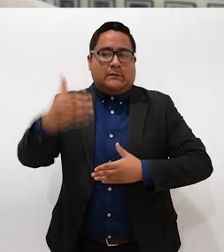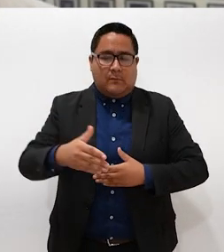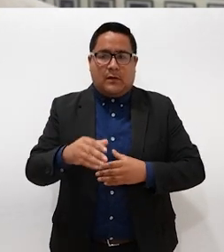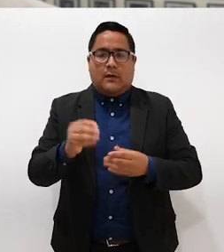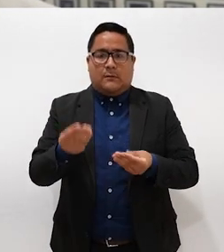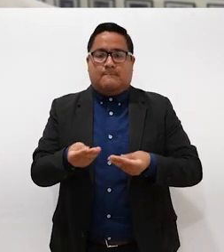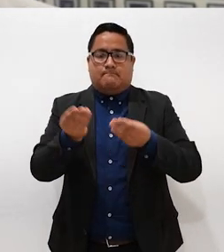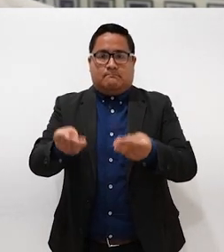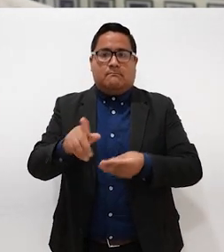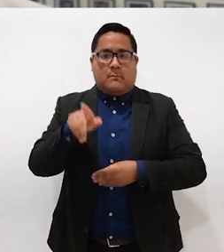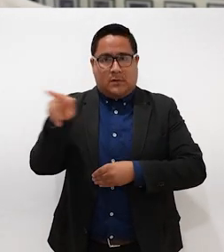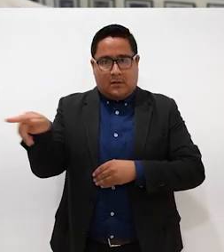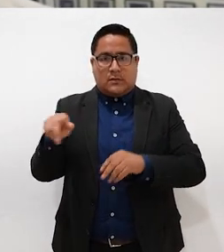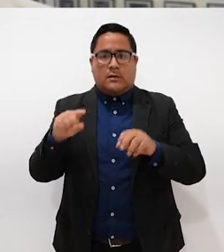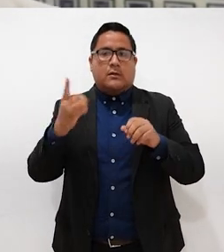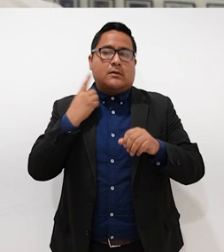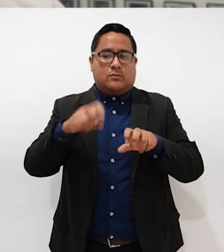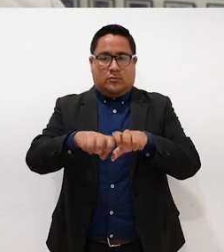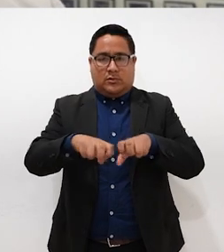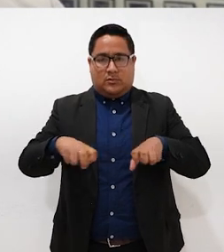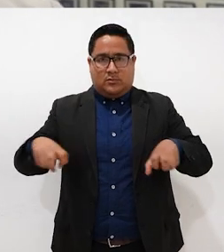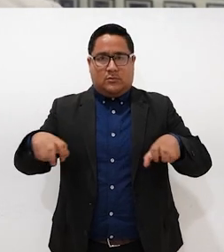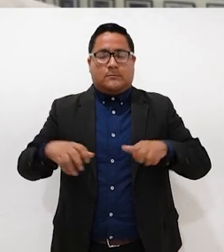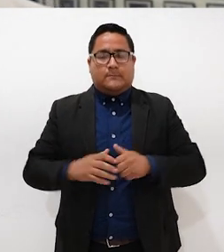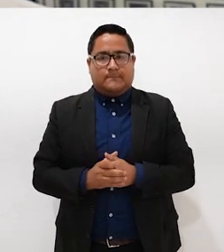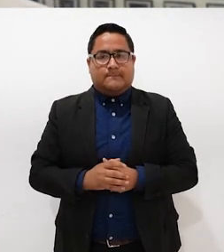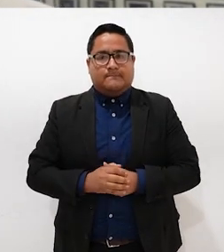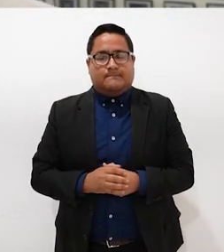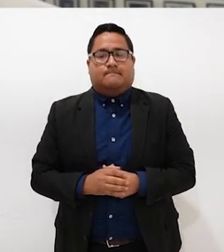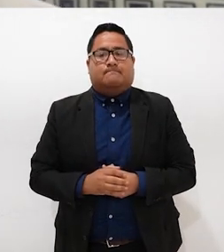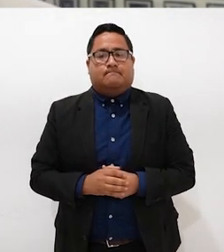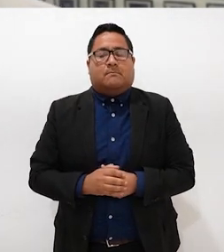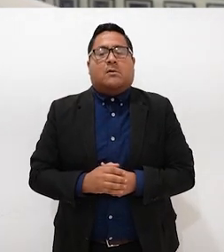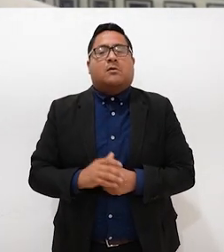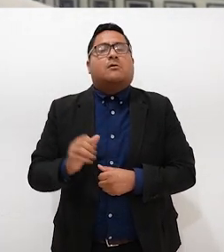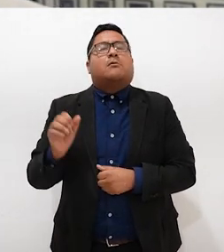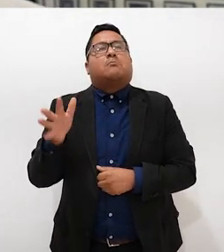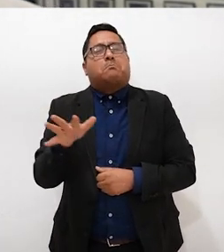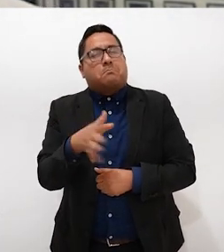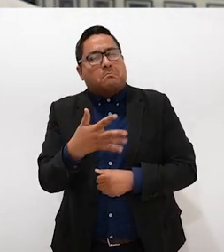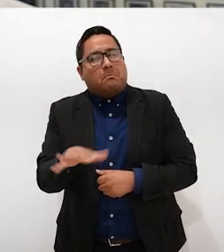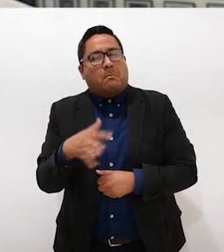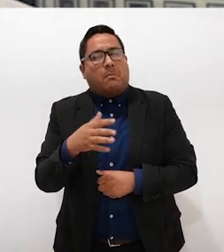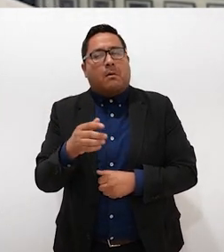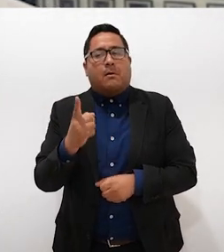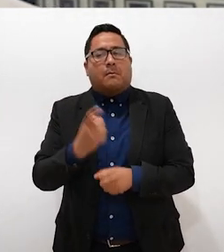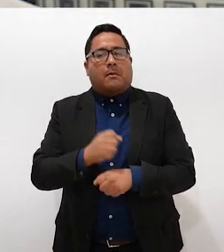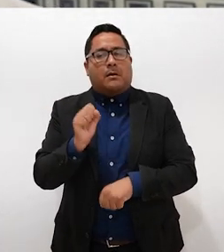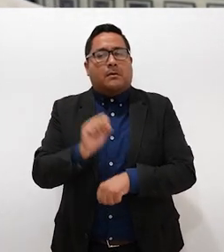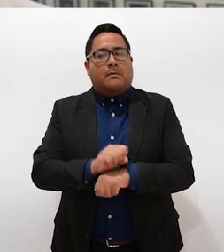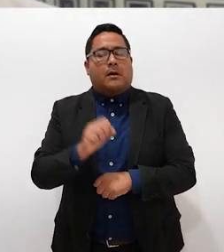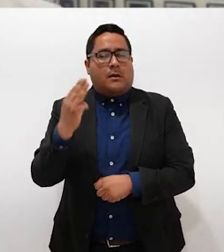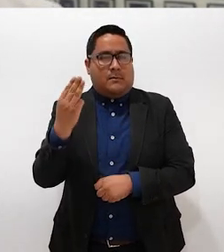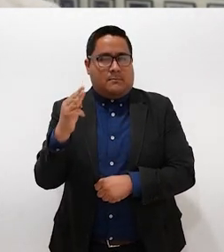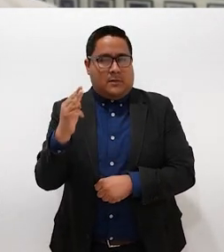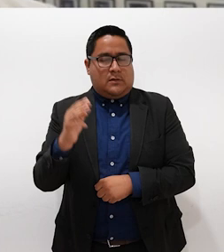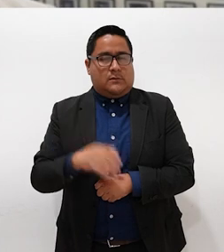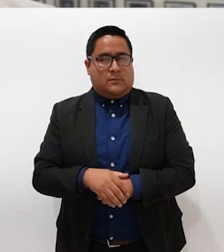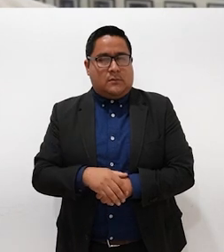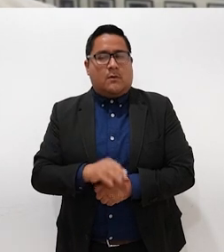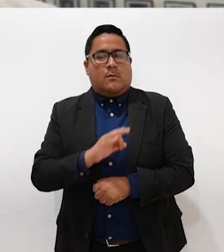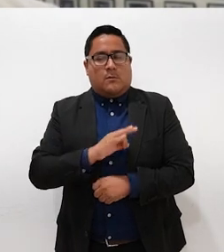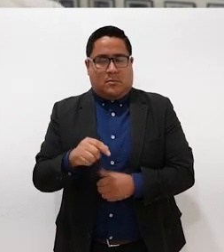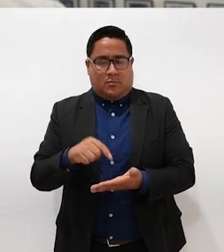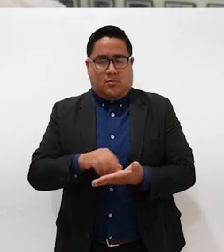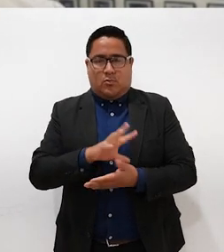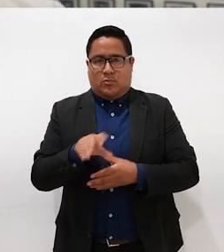ingresándola al pleno. Estaríamos hablando aproximadamente, creo que más o menos como la primera semana de mayo en el que ya